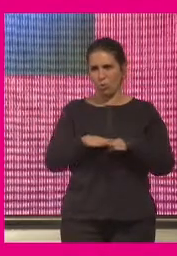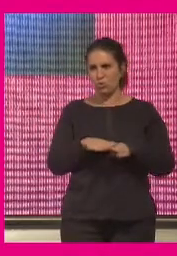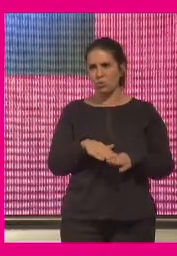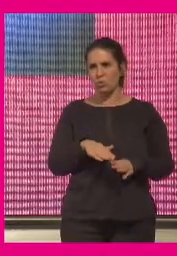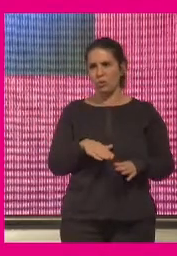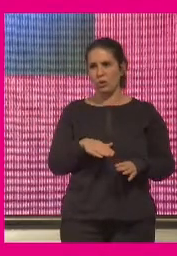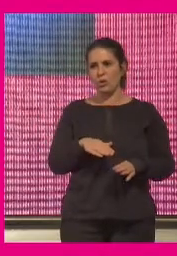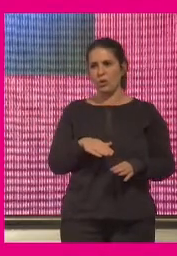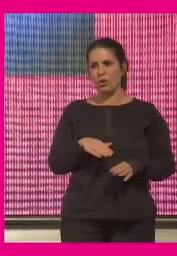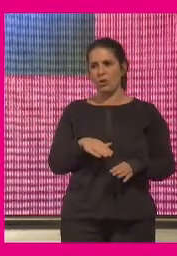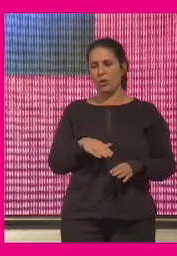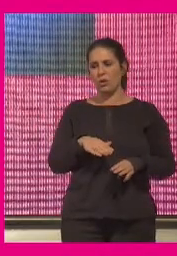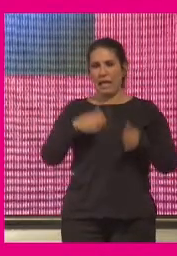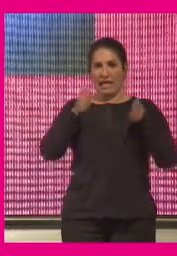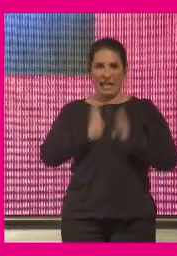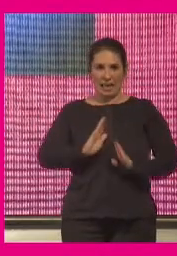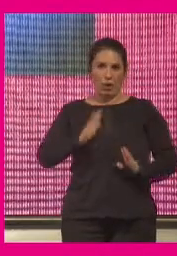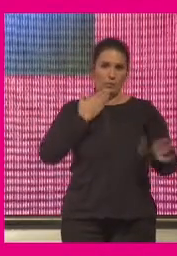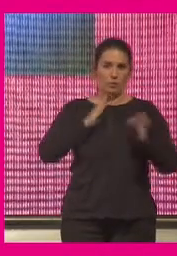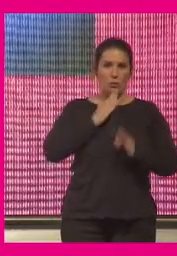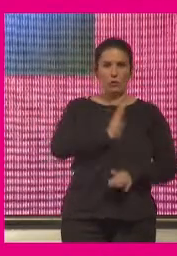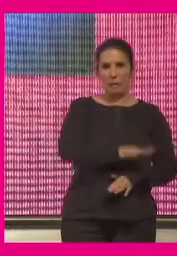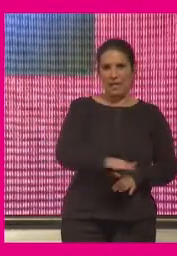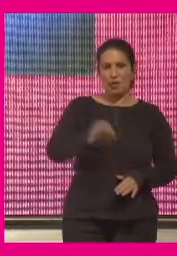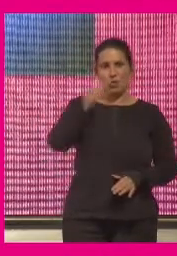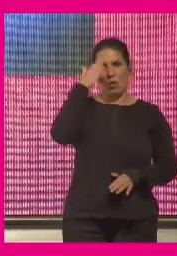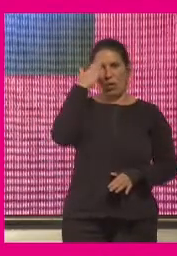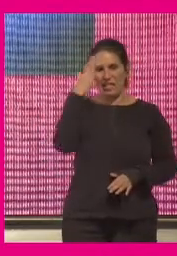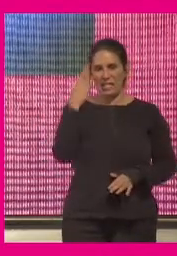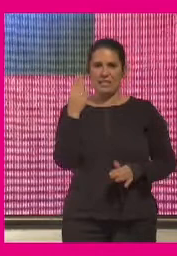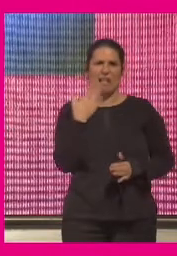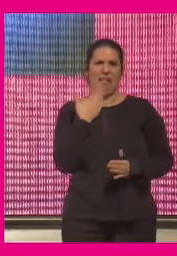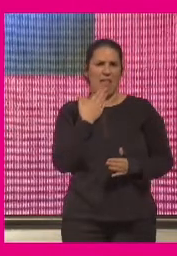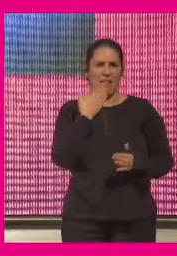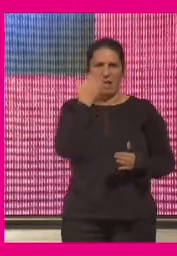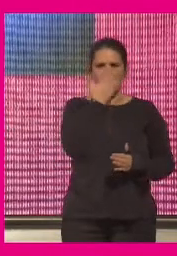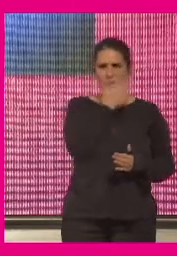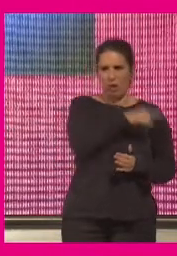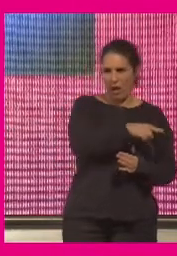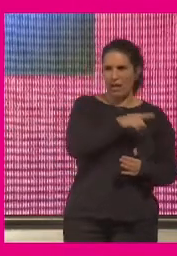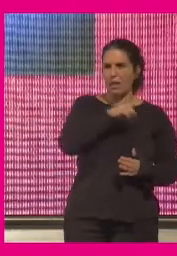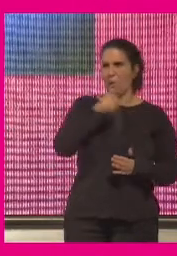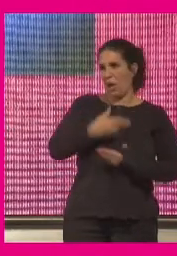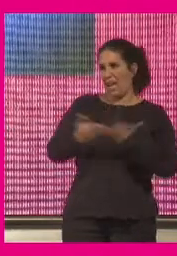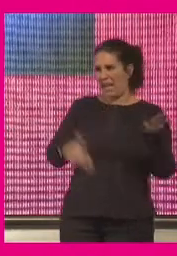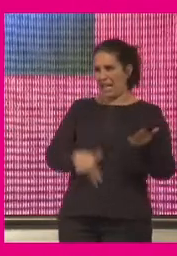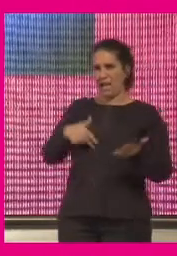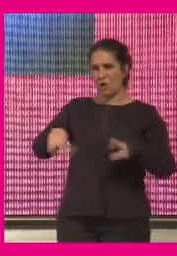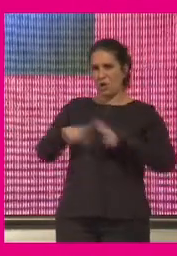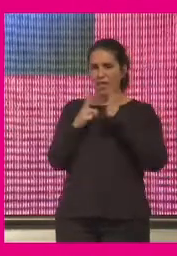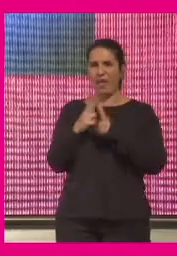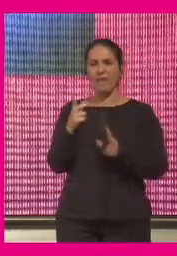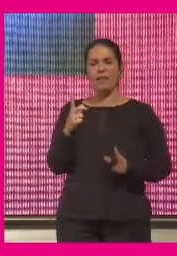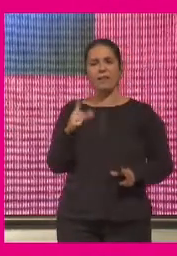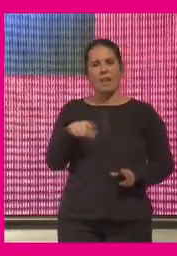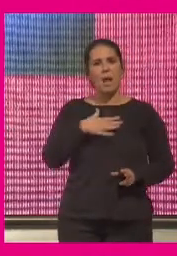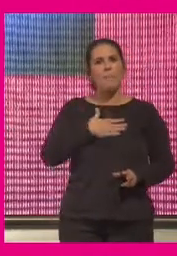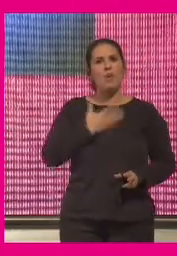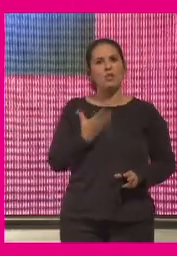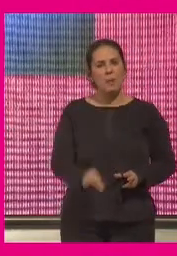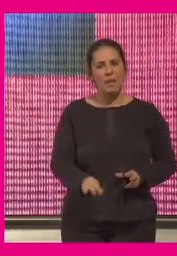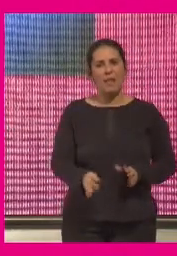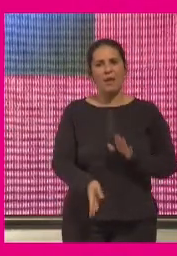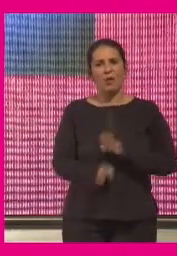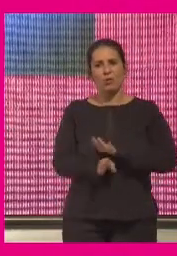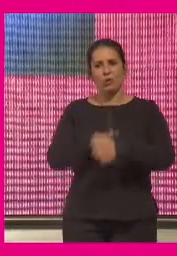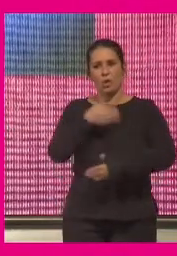no solamente para los que tenemos hijos más o menos pequeños o adolescentes en edad escolar sino para el conjunto de la sociedad es esa posibilidad que se ha abierto